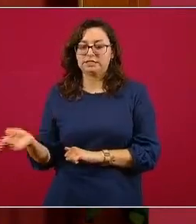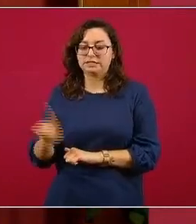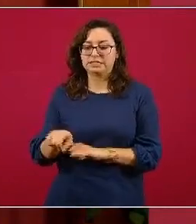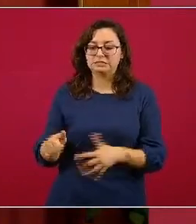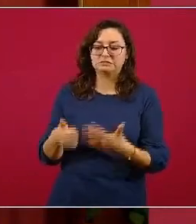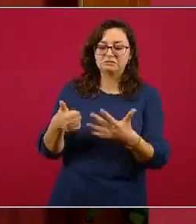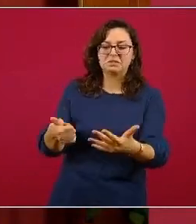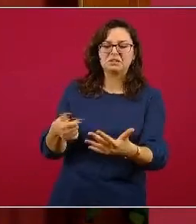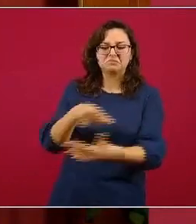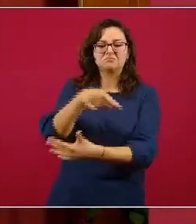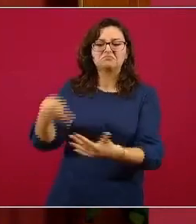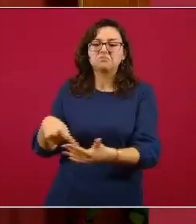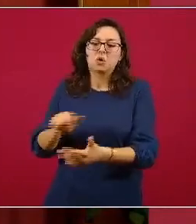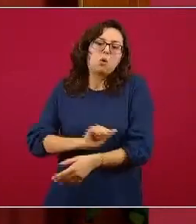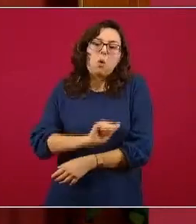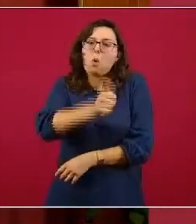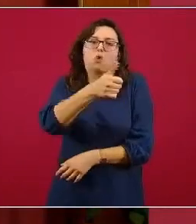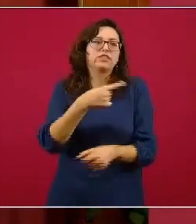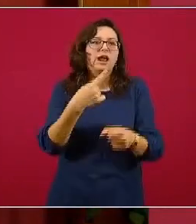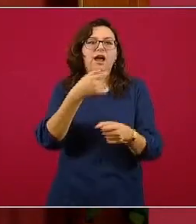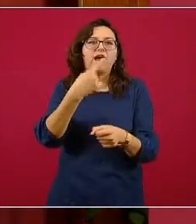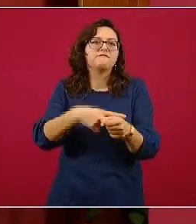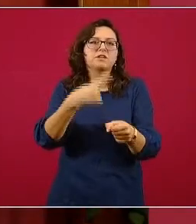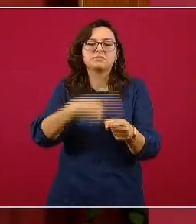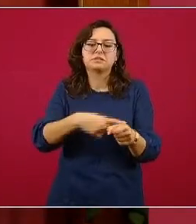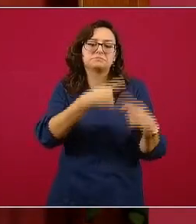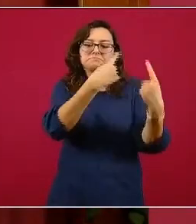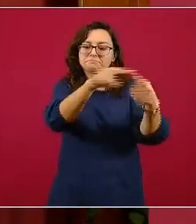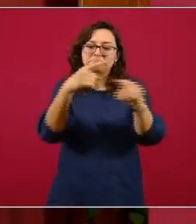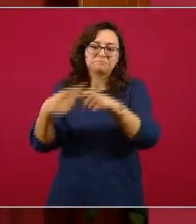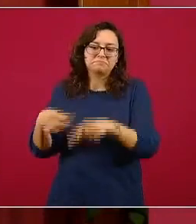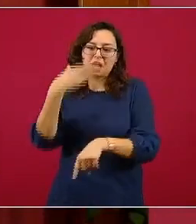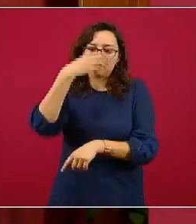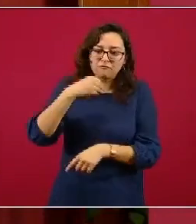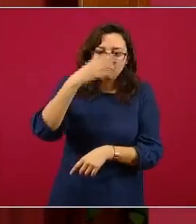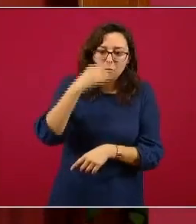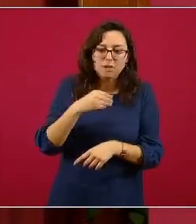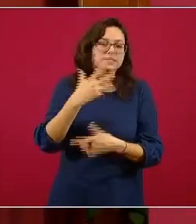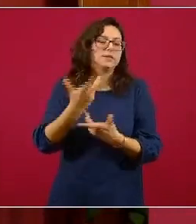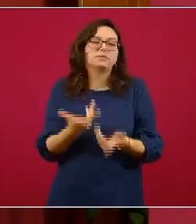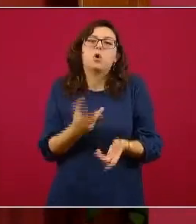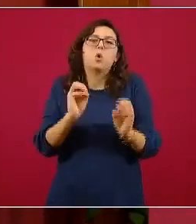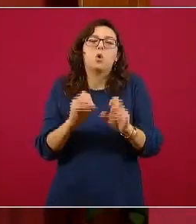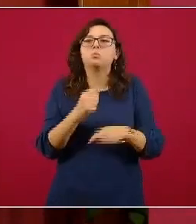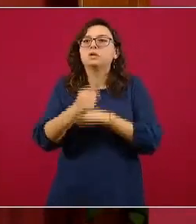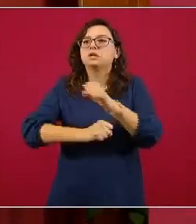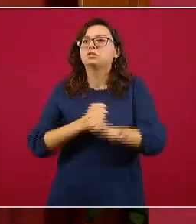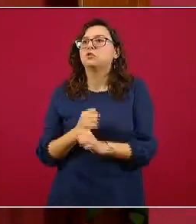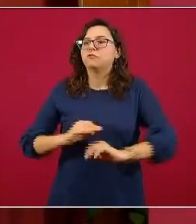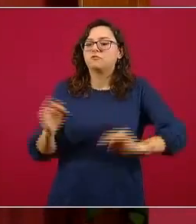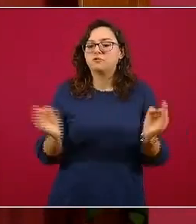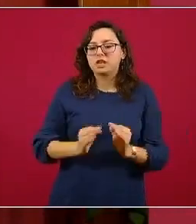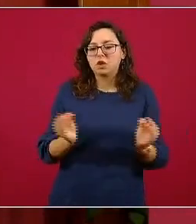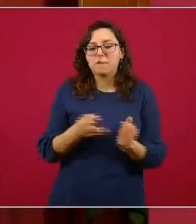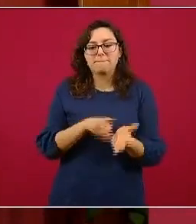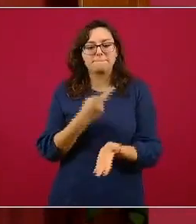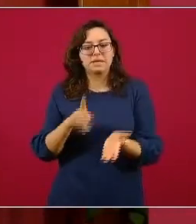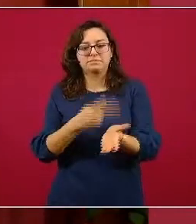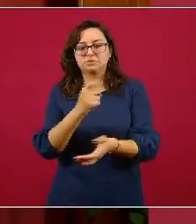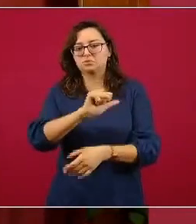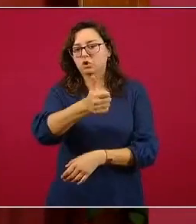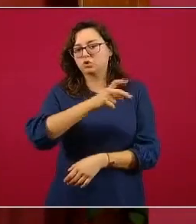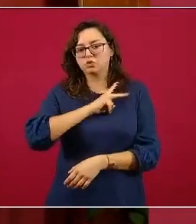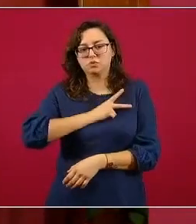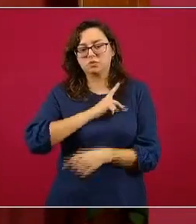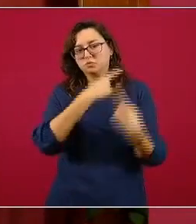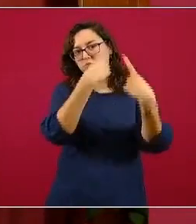forman parte de las afectaciones que vemos año con año en función de las temporadas invernales y de otros virus